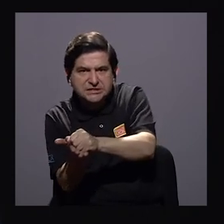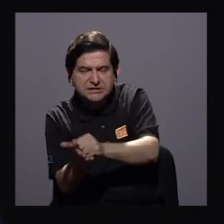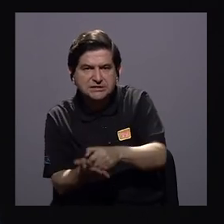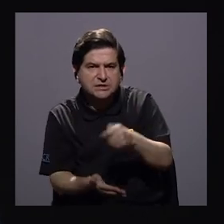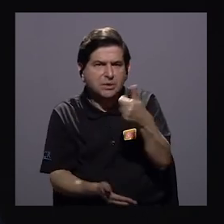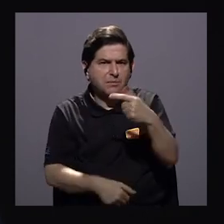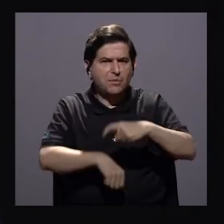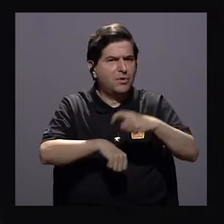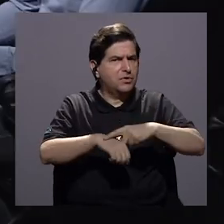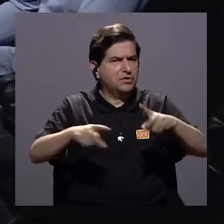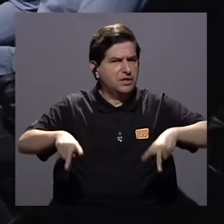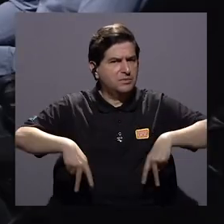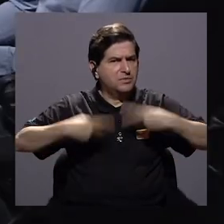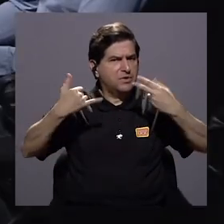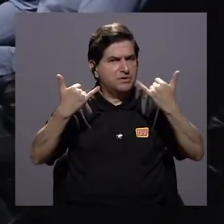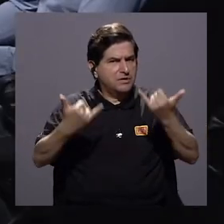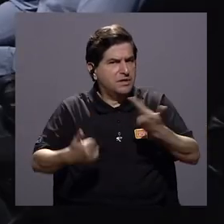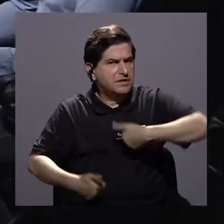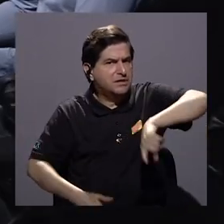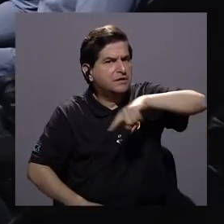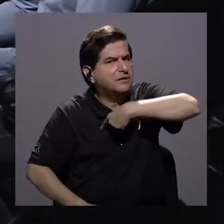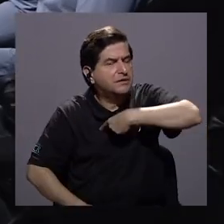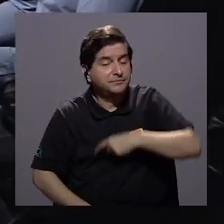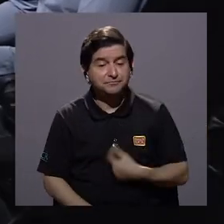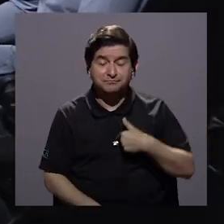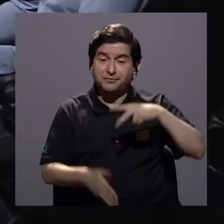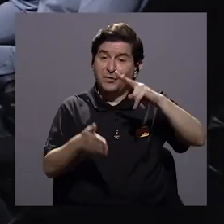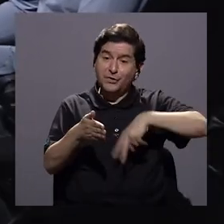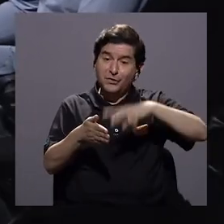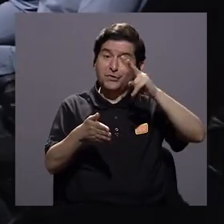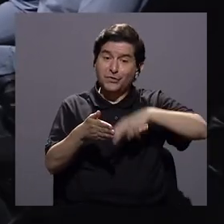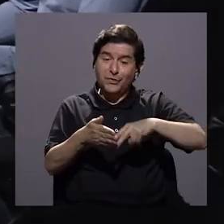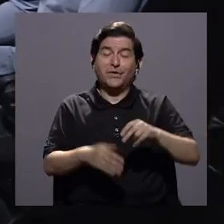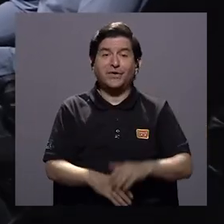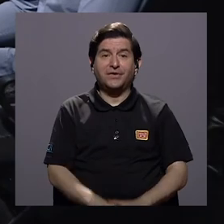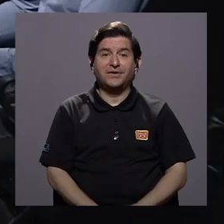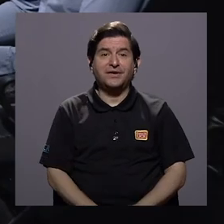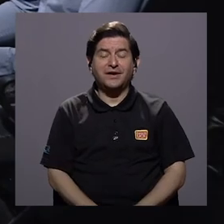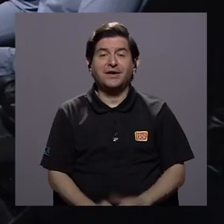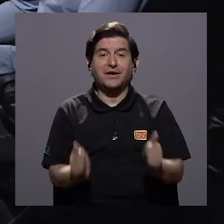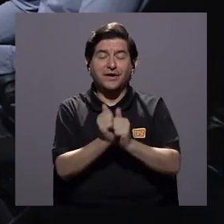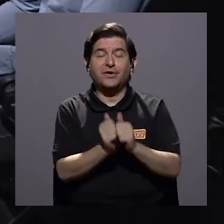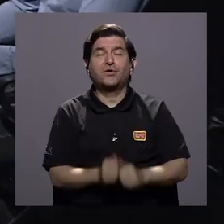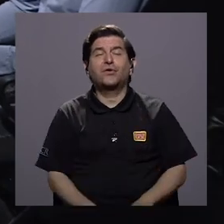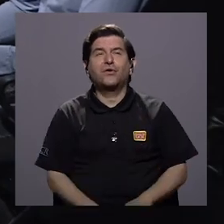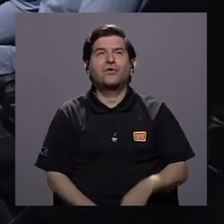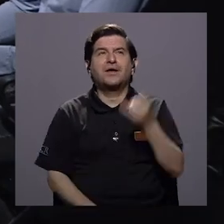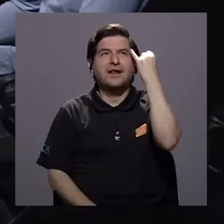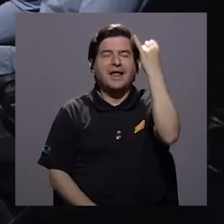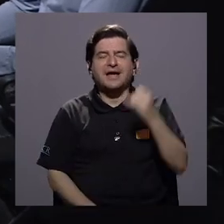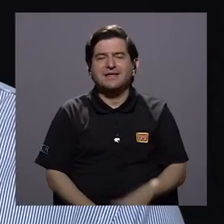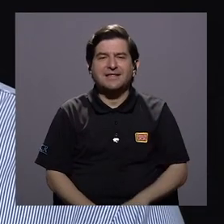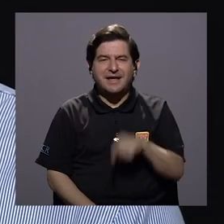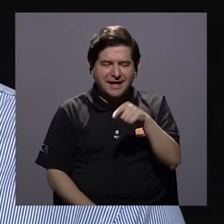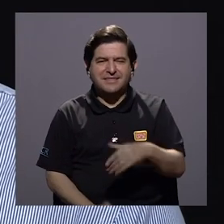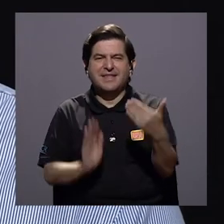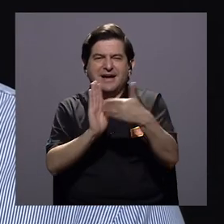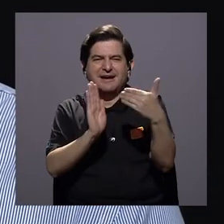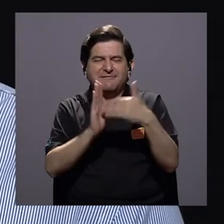¿Nos resta poco de vida? Bueno, he leído afortunadamente con la lógica de la huella ecológica